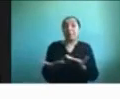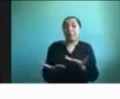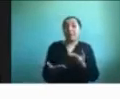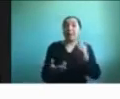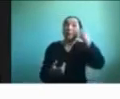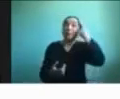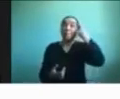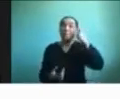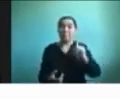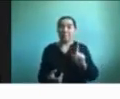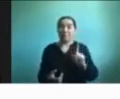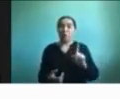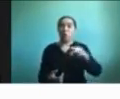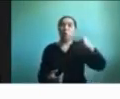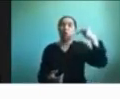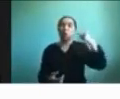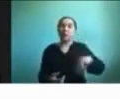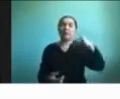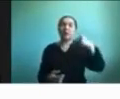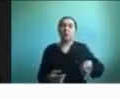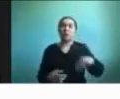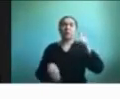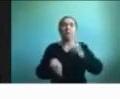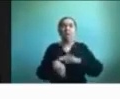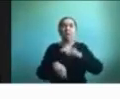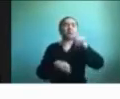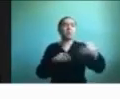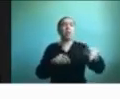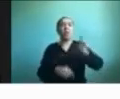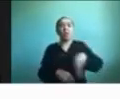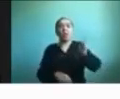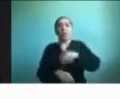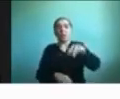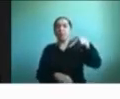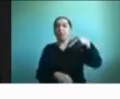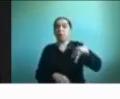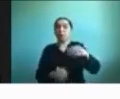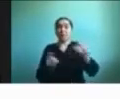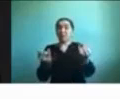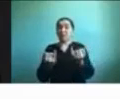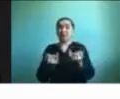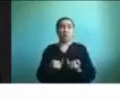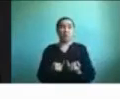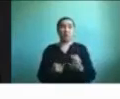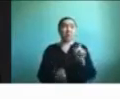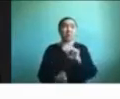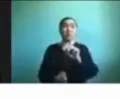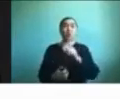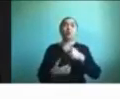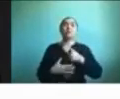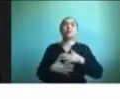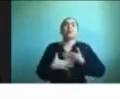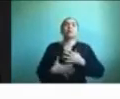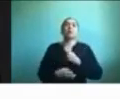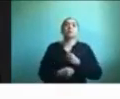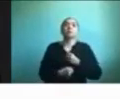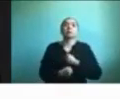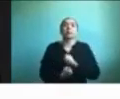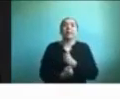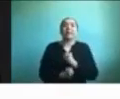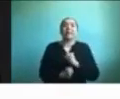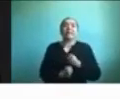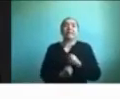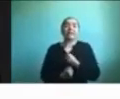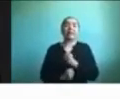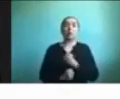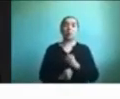estas noticias minuto a minuto, más que mayor información, provoca más angustia. Como se puede ver en